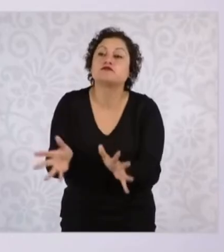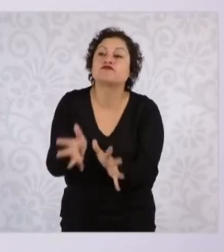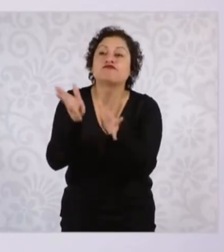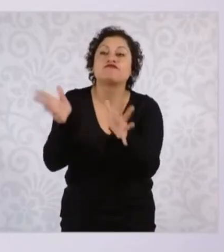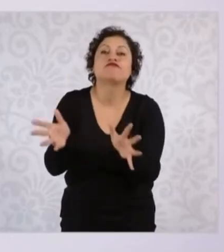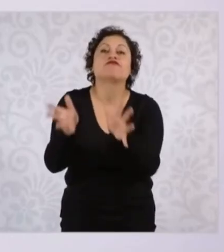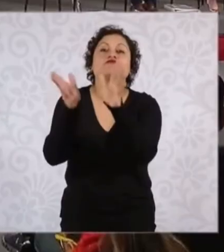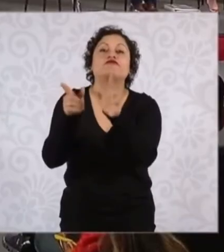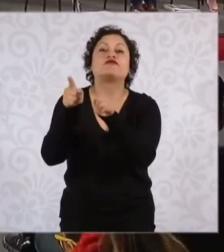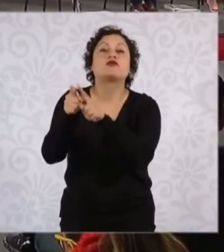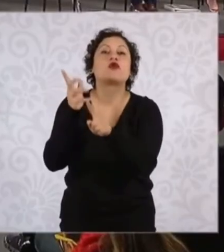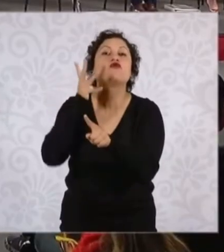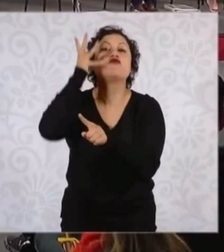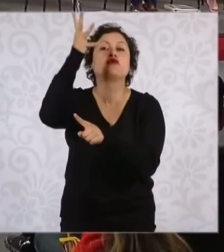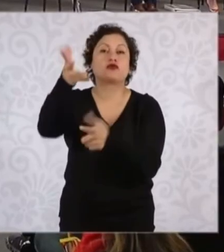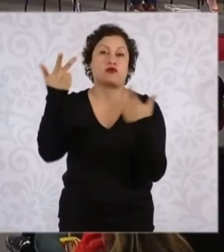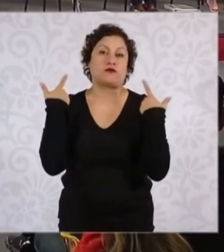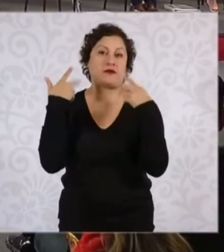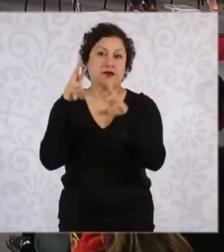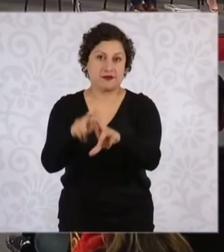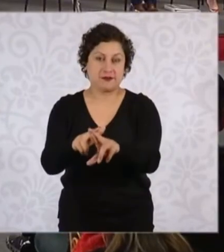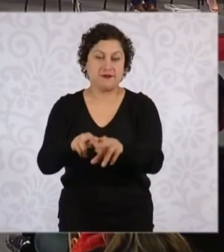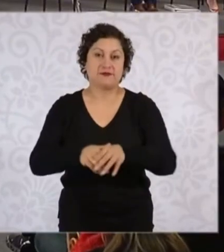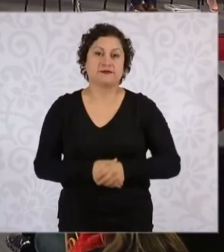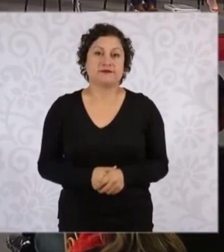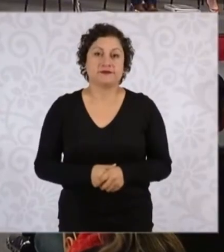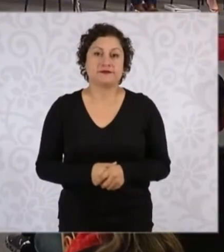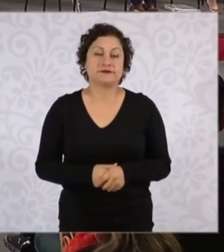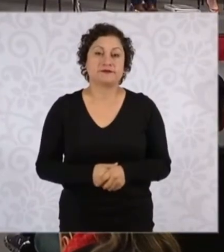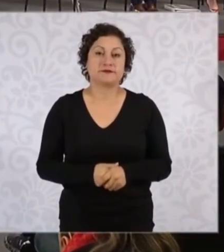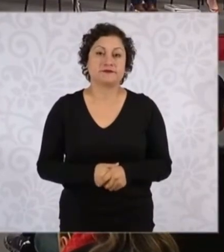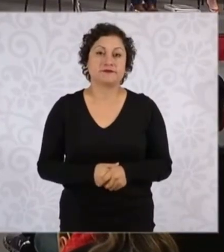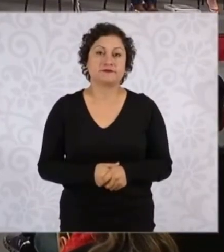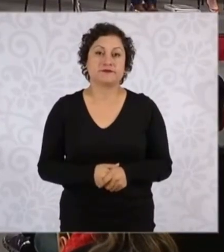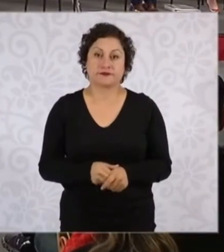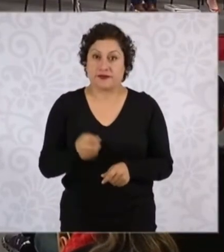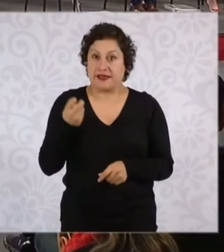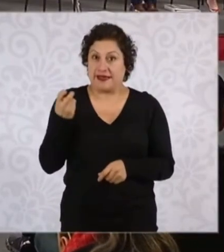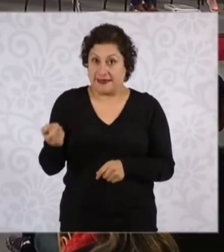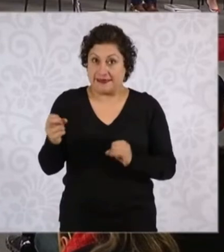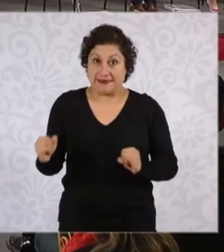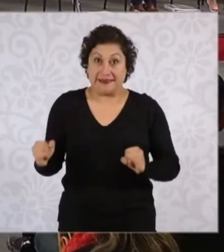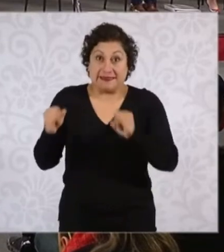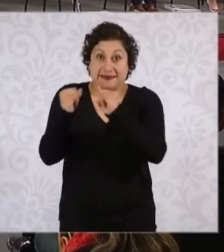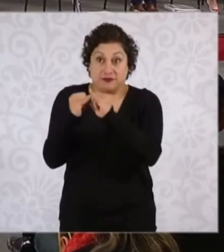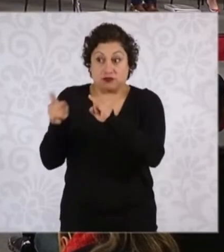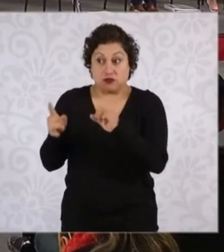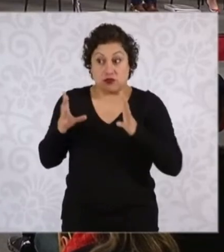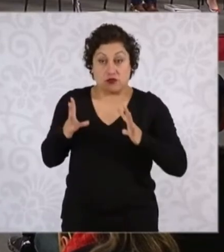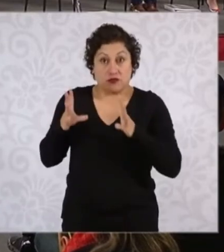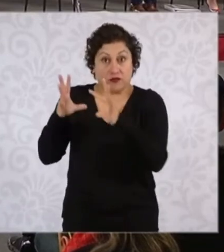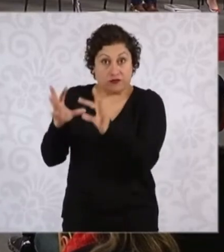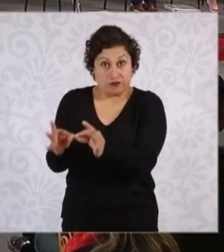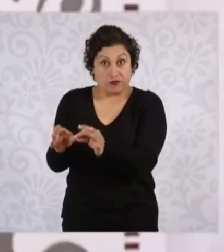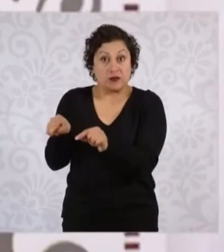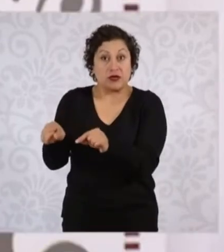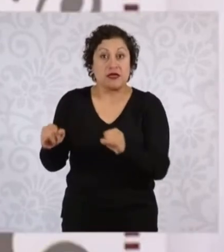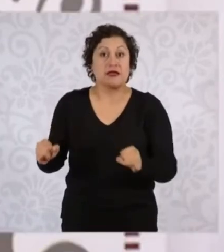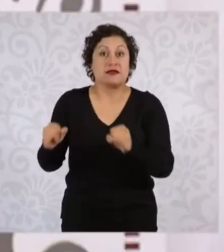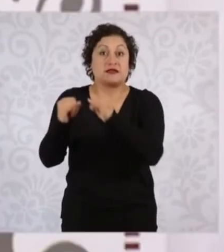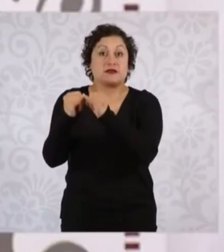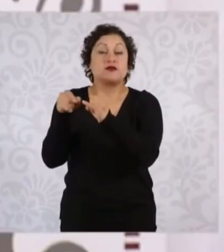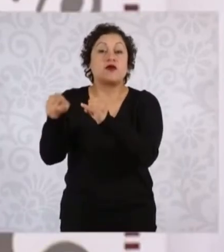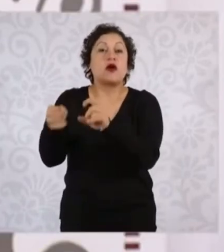en profesoras. Entonces, este instituto fue cuna del